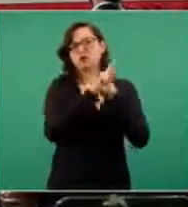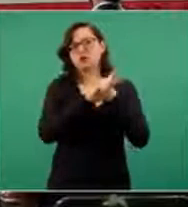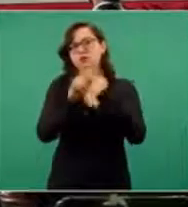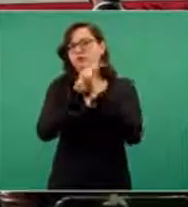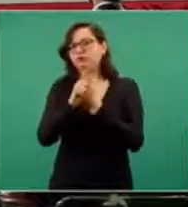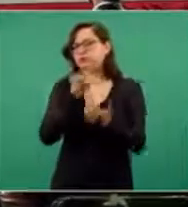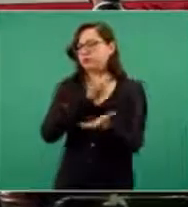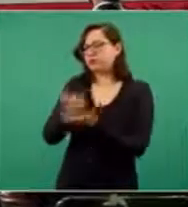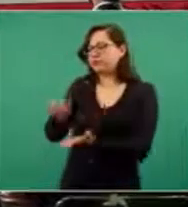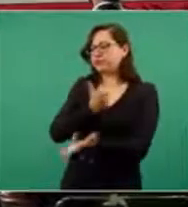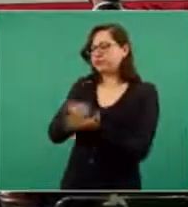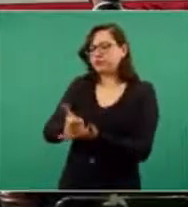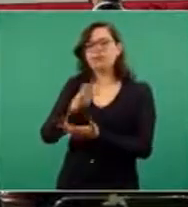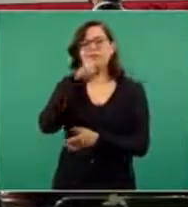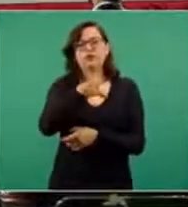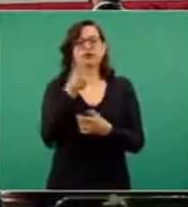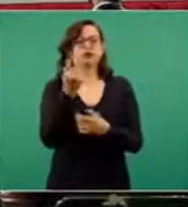medios de comunicación.